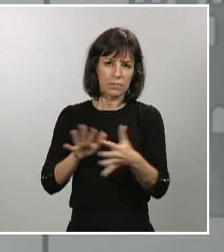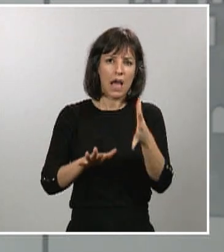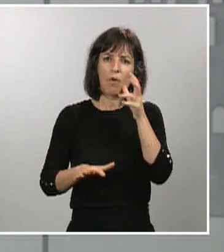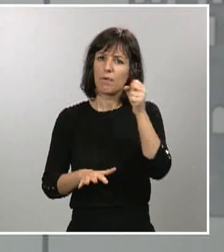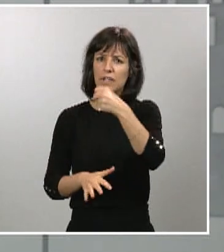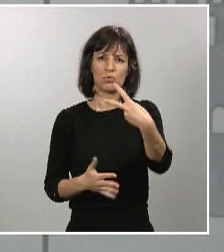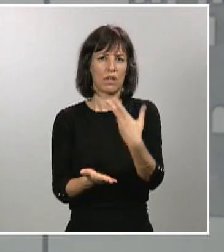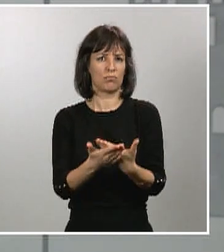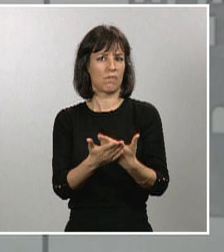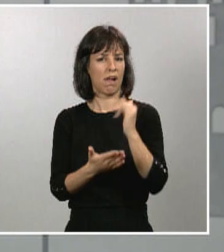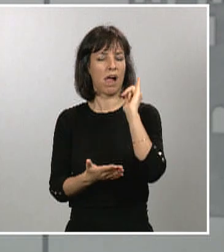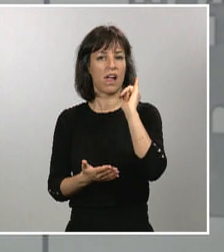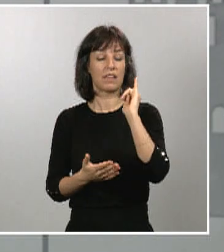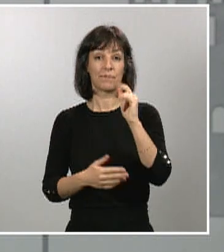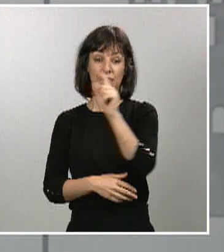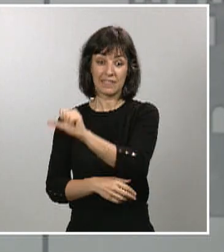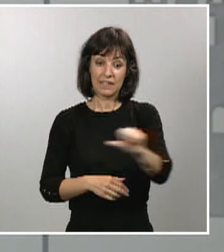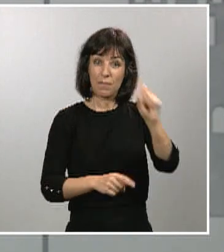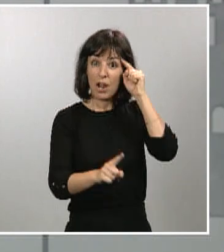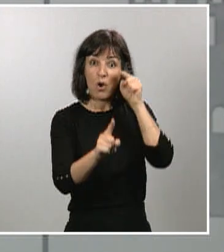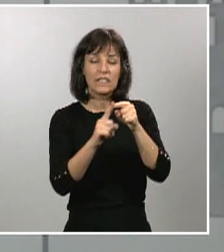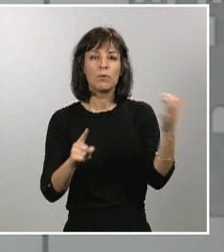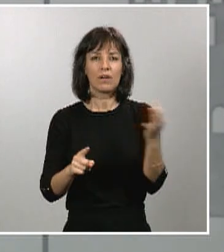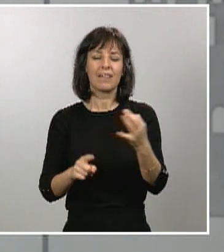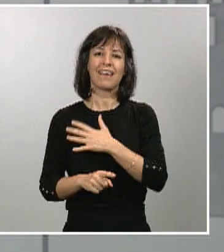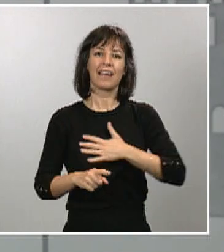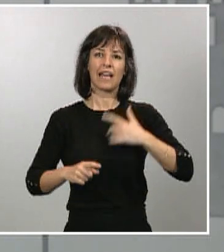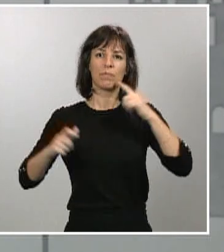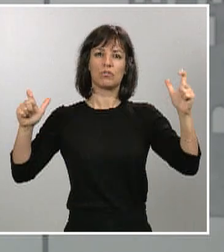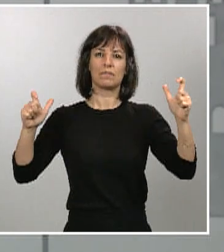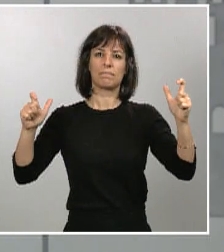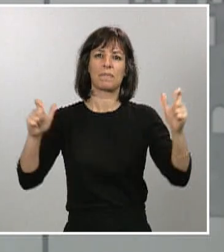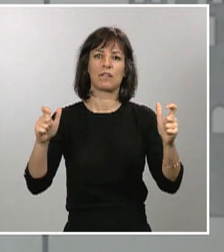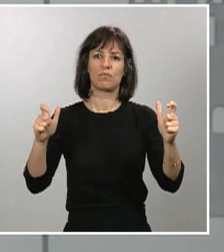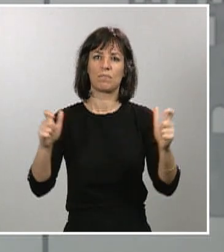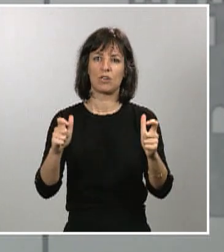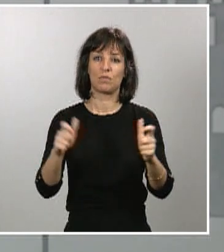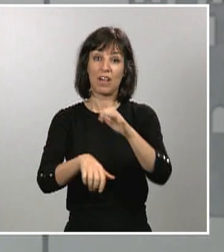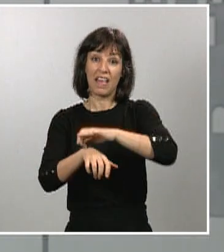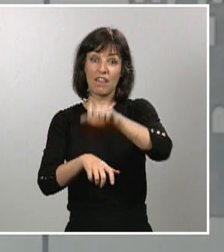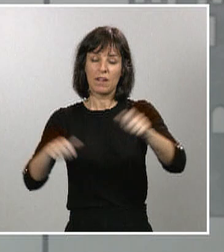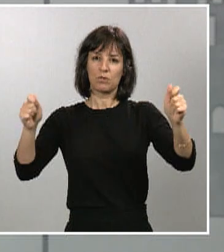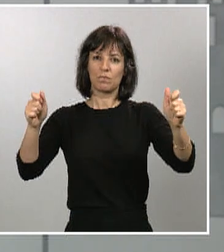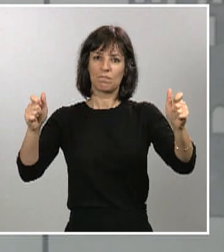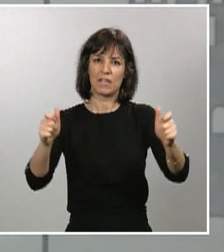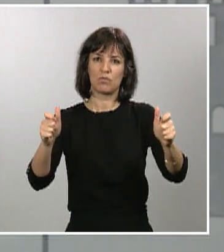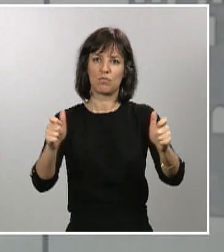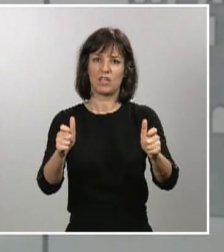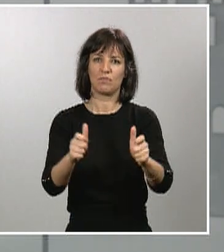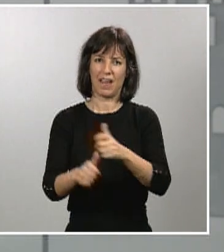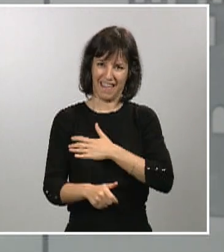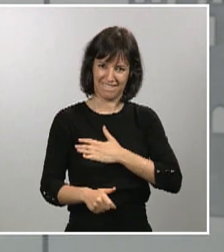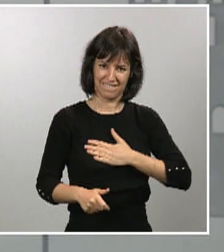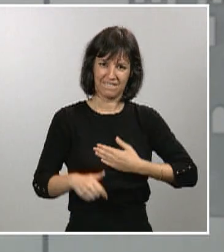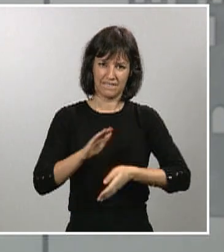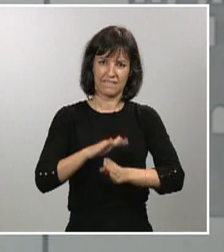planteamos esta semana es el de seguir bajando, es mantener esta tendencia a la baja del porcentaje de incremento de casos